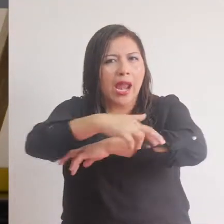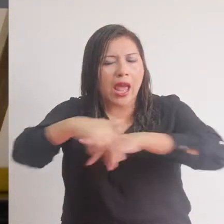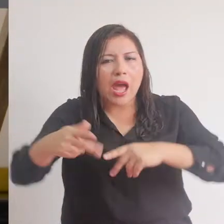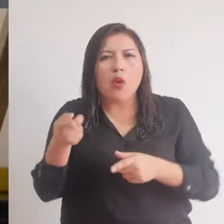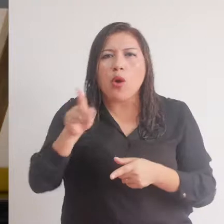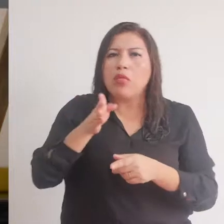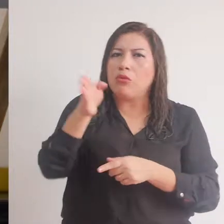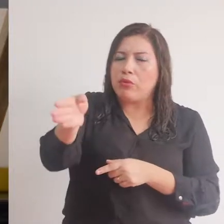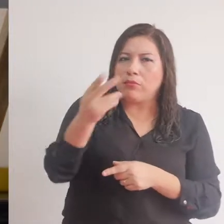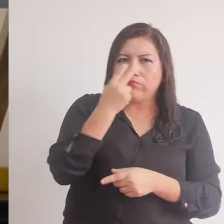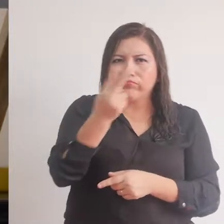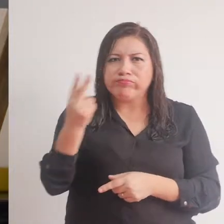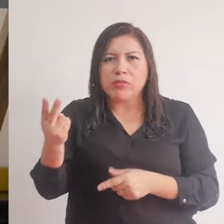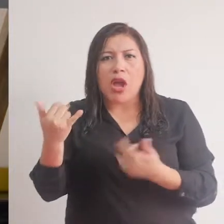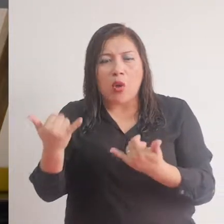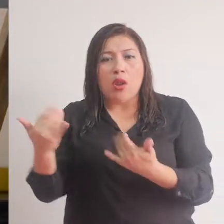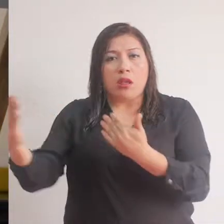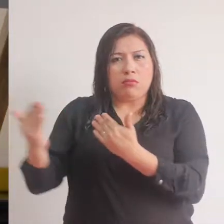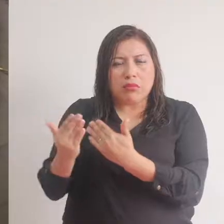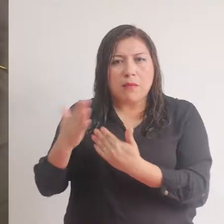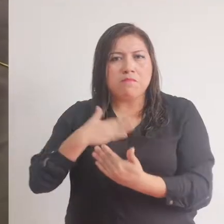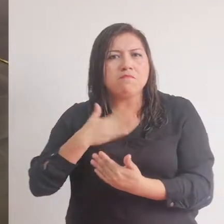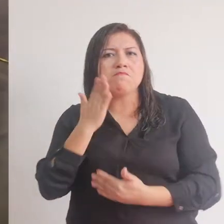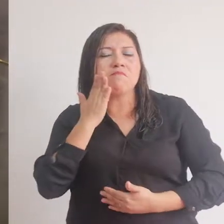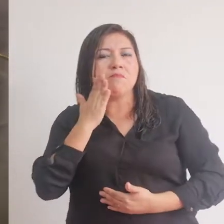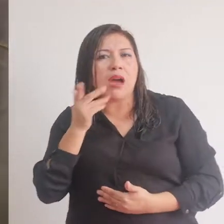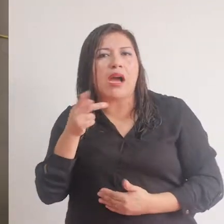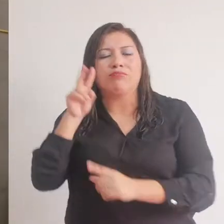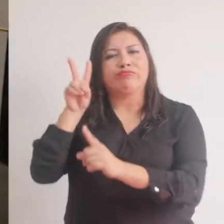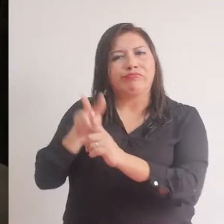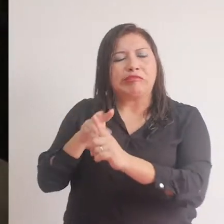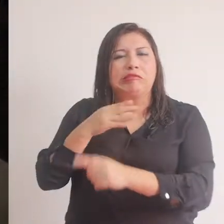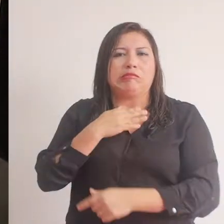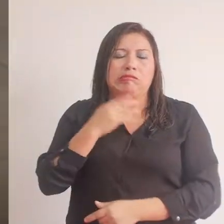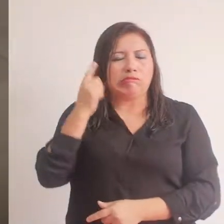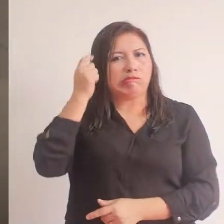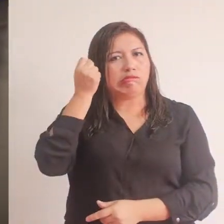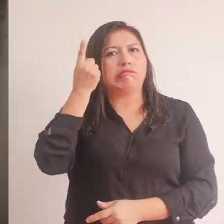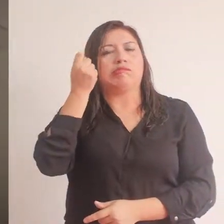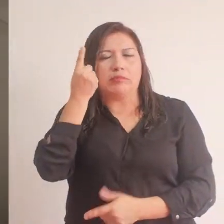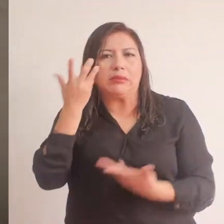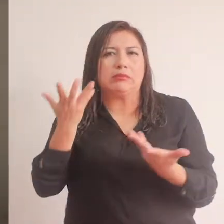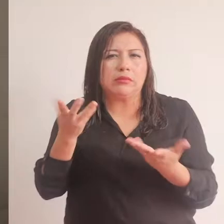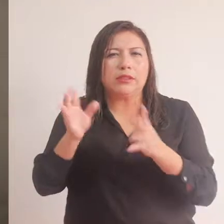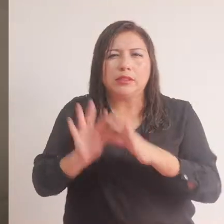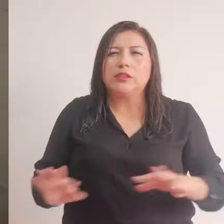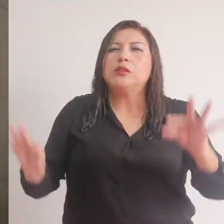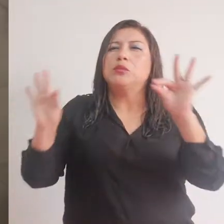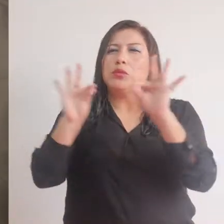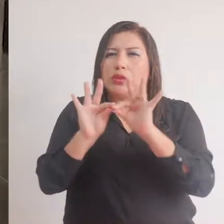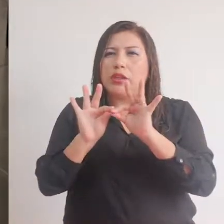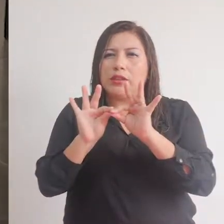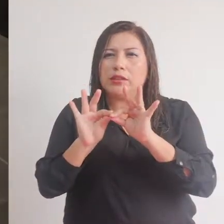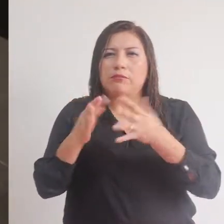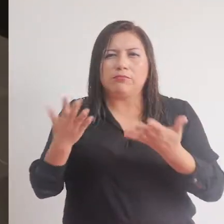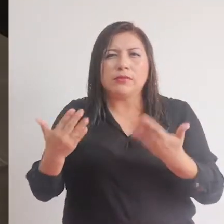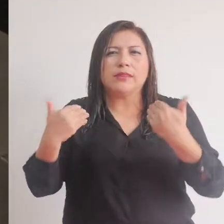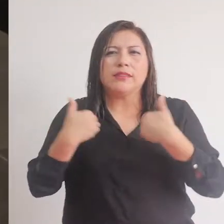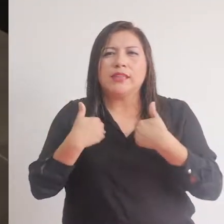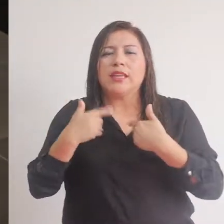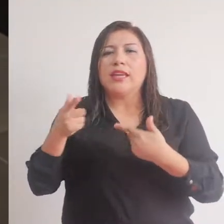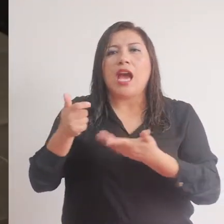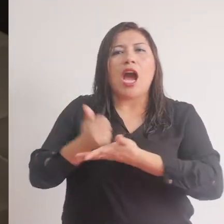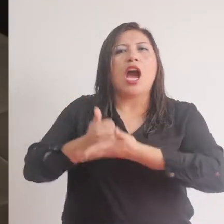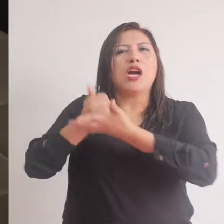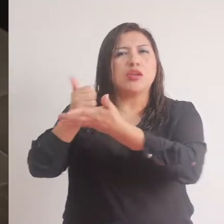Ahora, al tener una persona tan cercana a mí como es mi mamá, definitivamente nos damos cuenta de cuán importante es